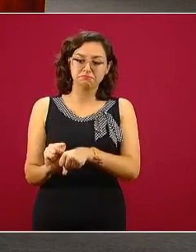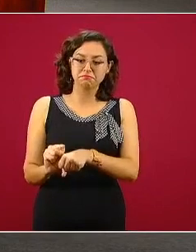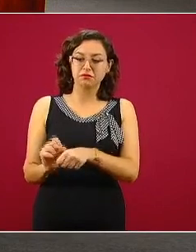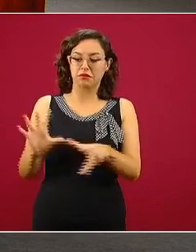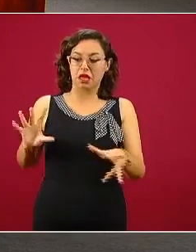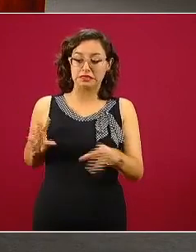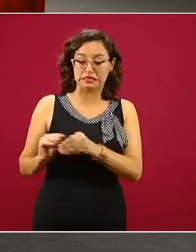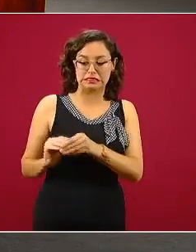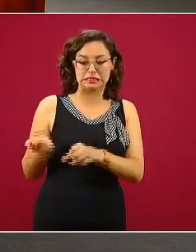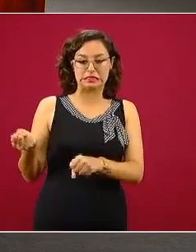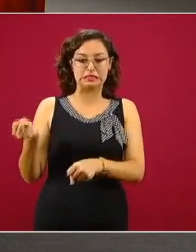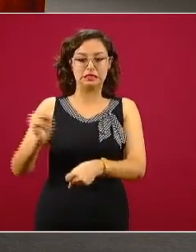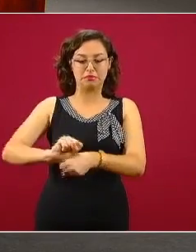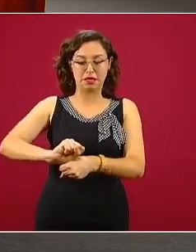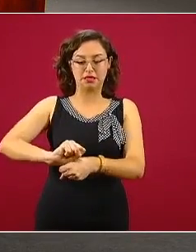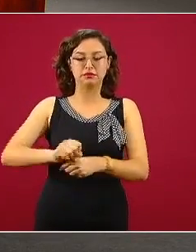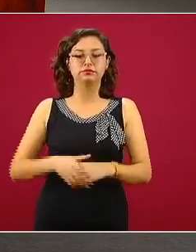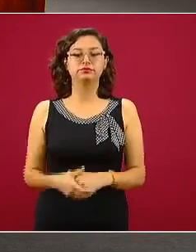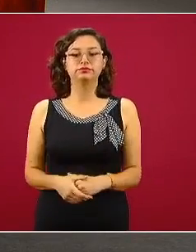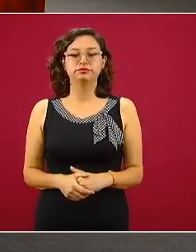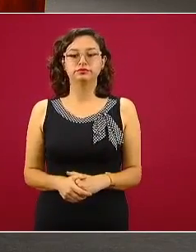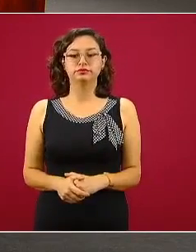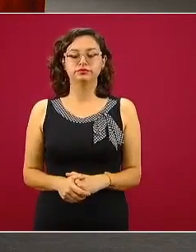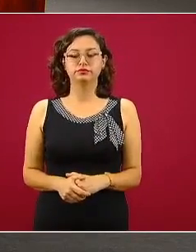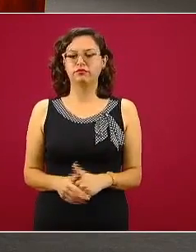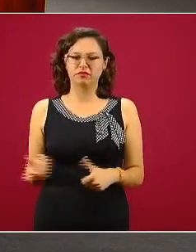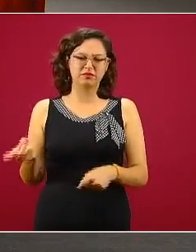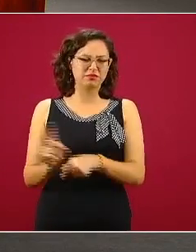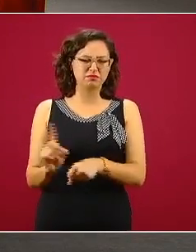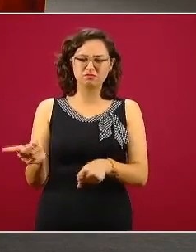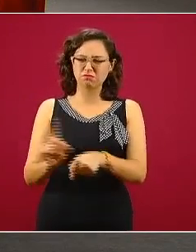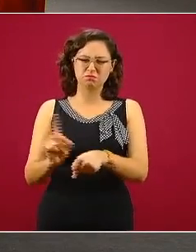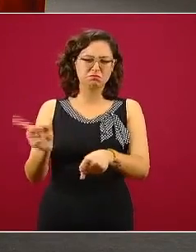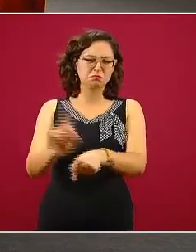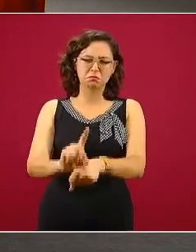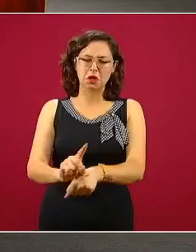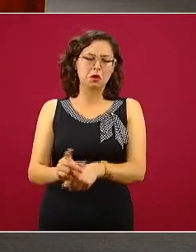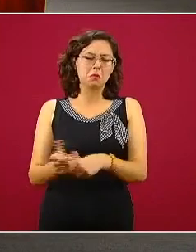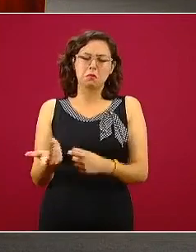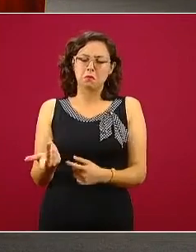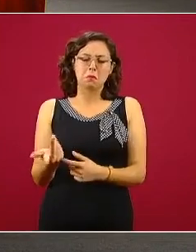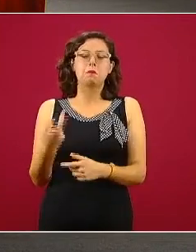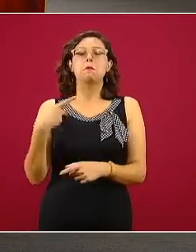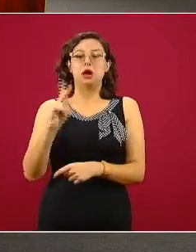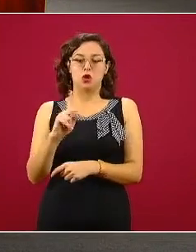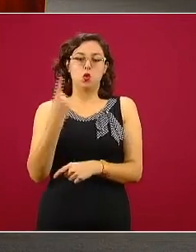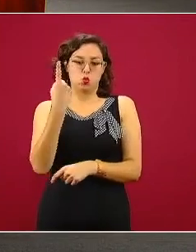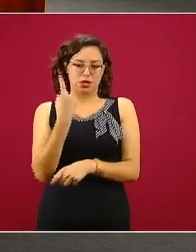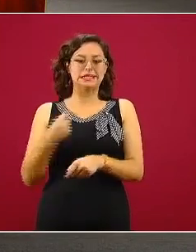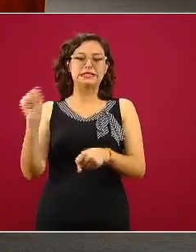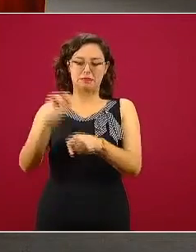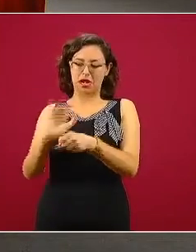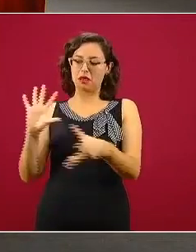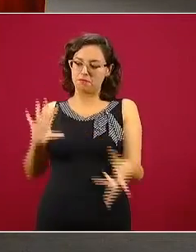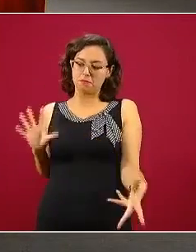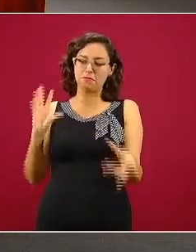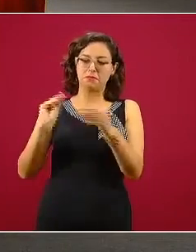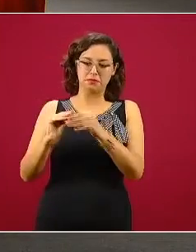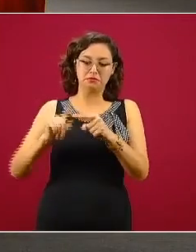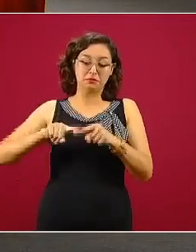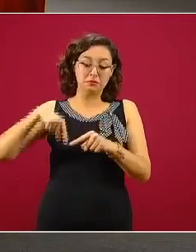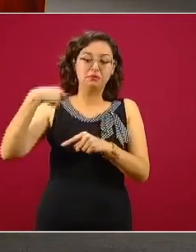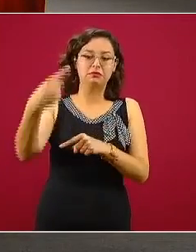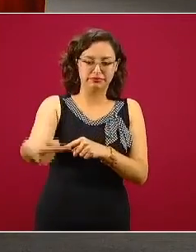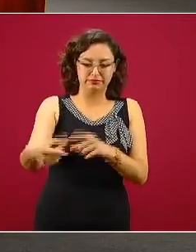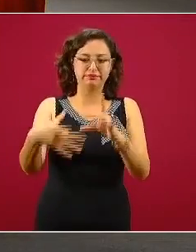Esta recordarán que ya no la ponemos diario porque cambia poco, pero sí interesa que le demos seguimiento sobre